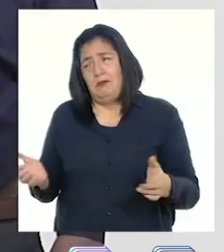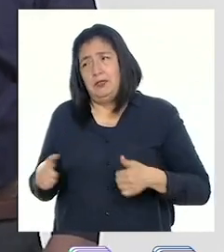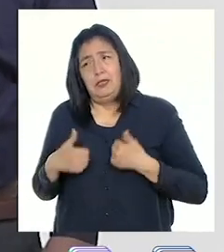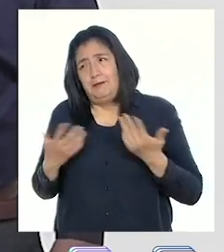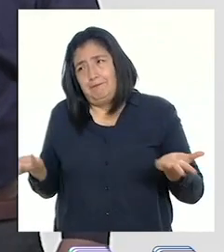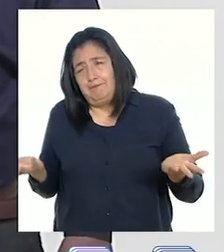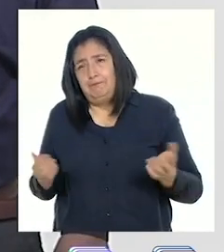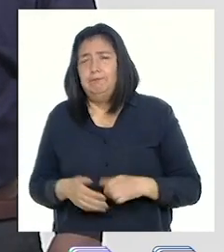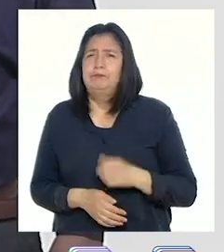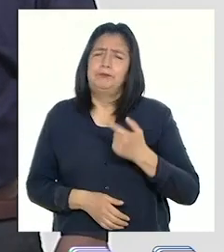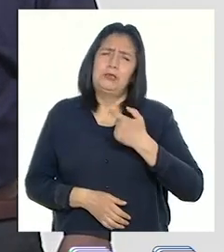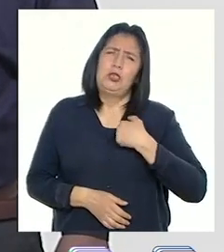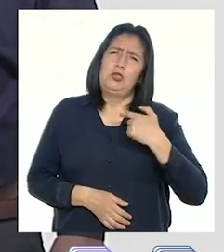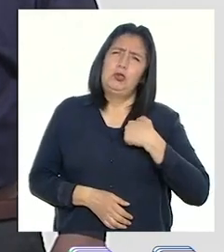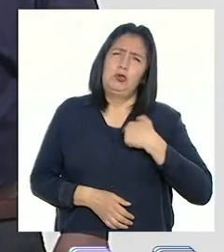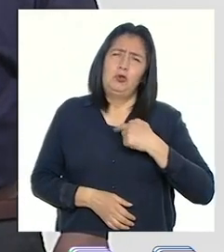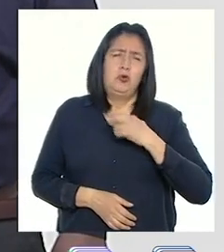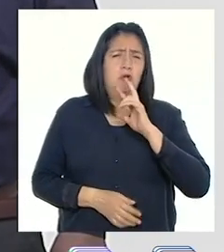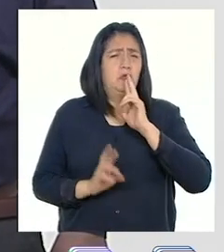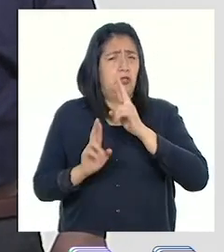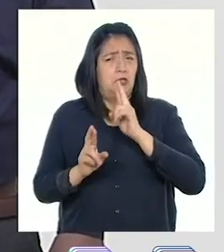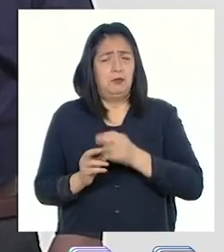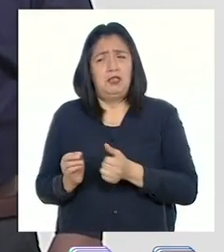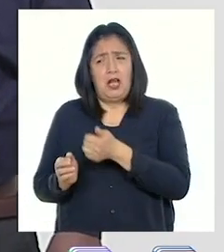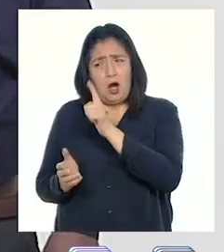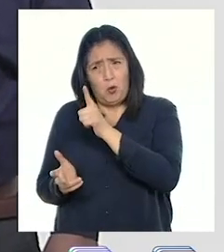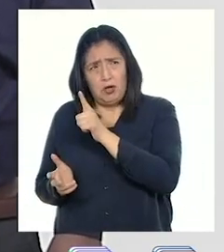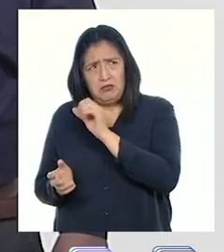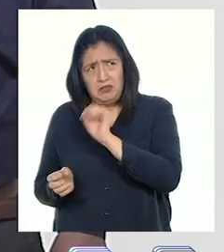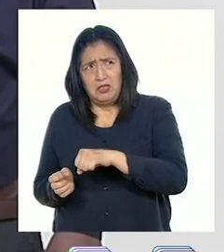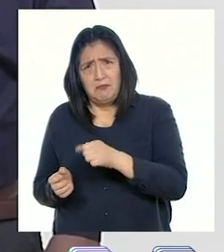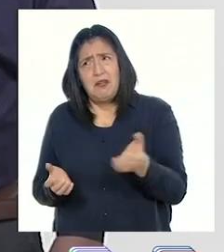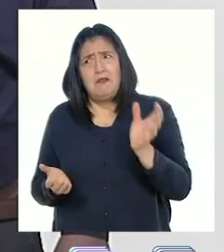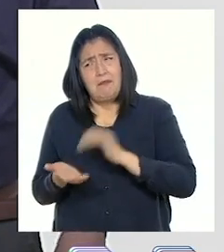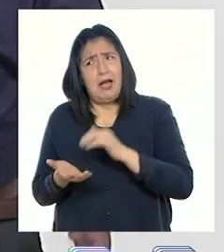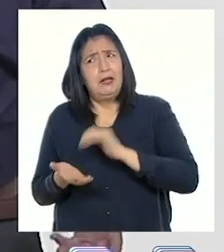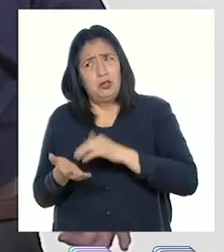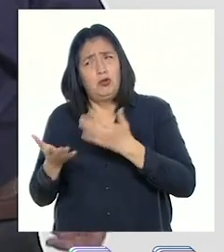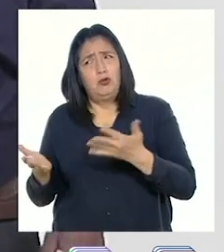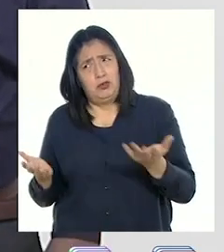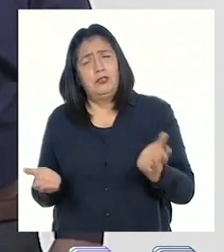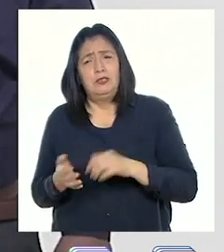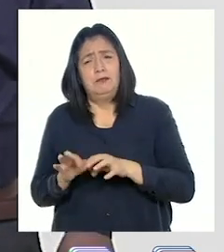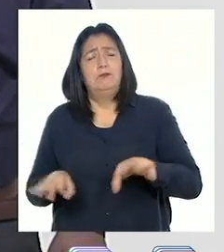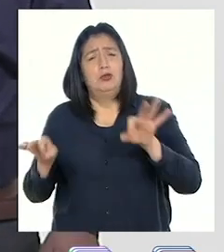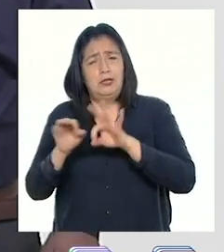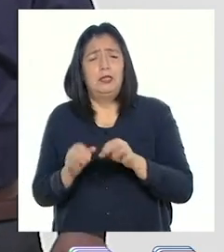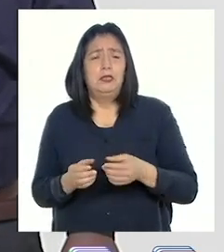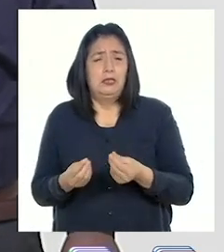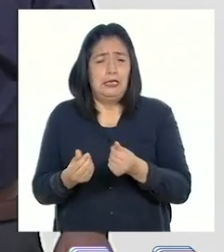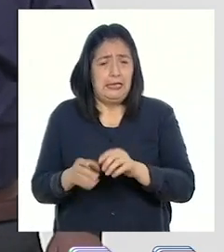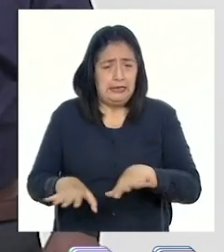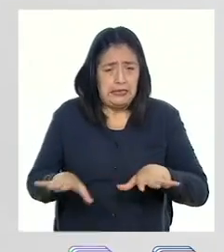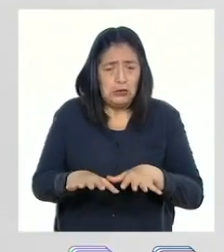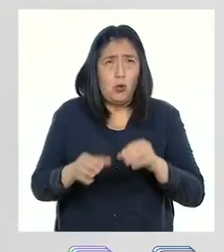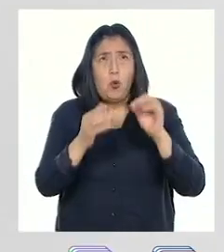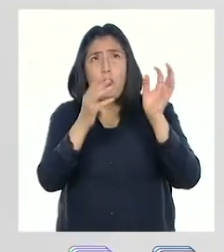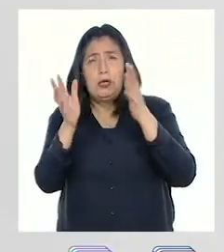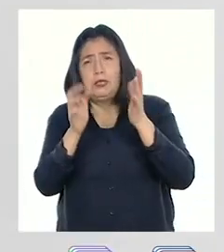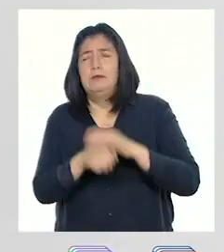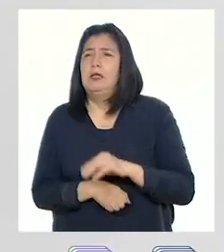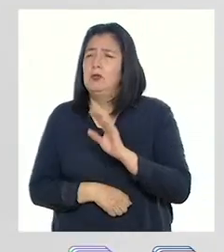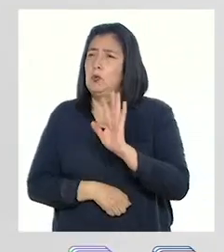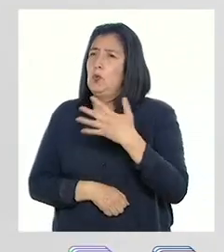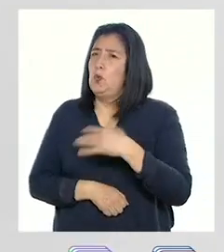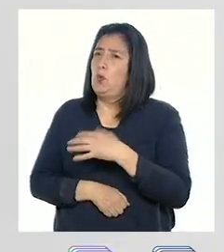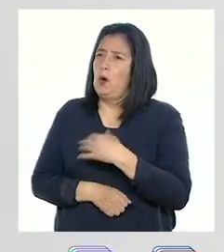vida. Bueno, yo respondí que además del agua, hay otras características muy importantes, como el suelo o el clima. ¡Qué